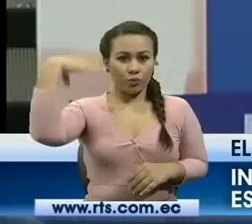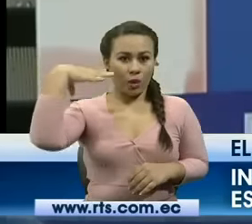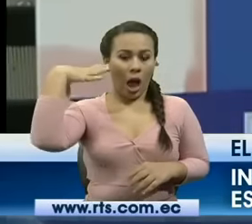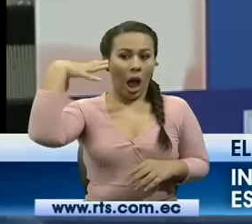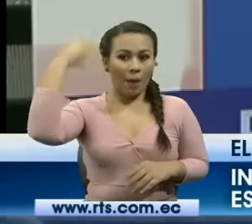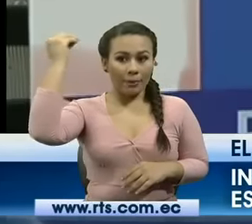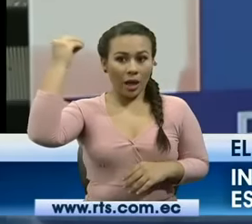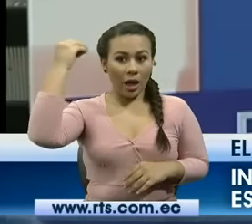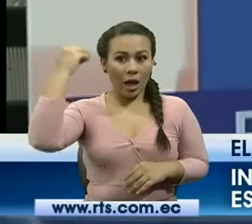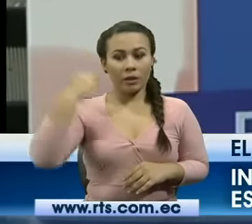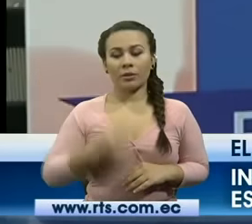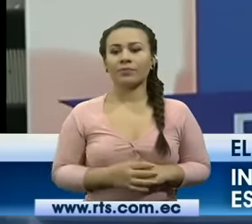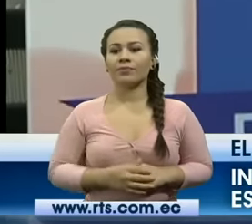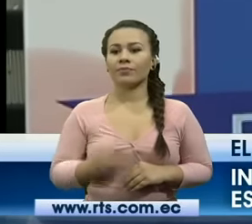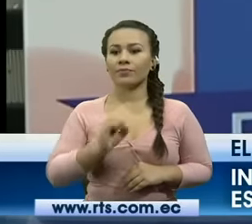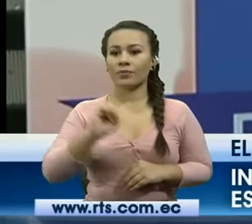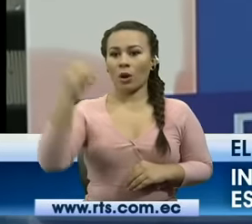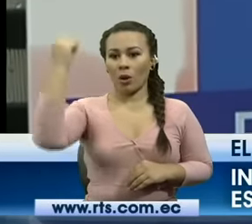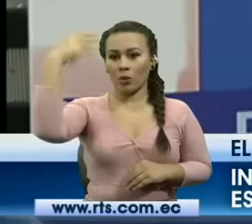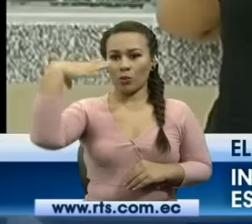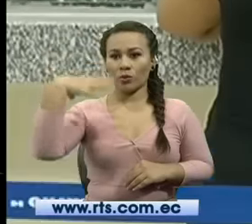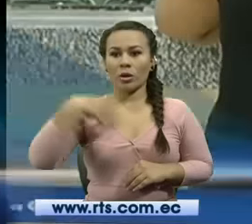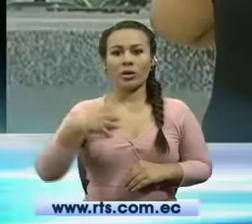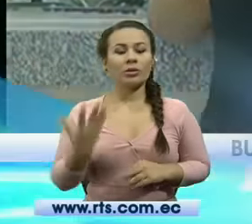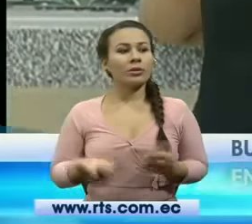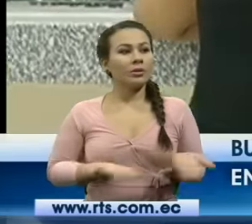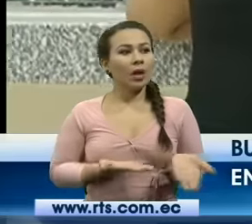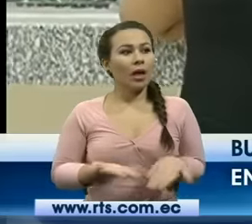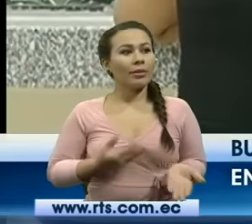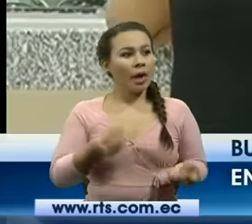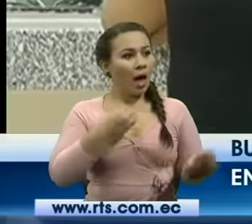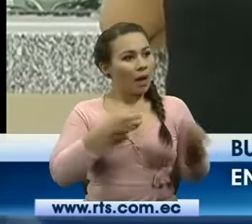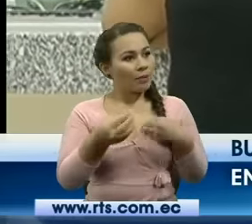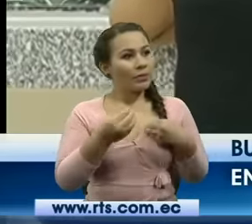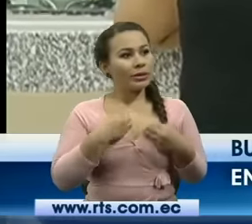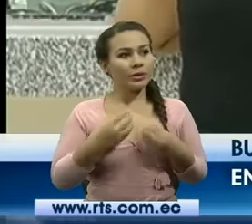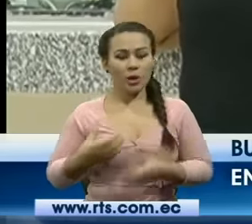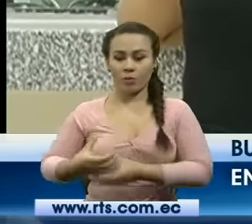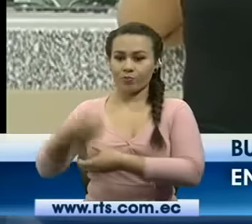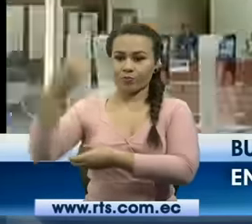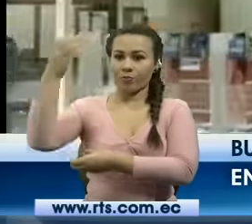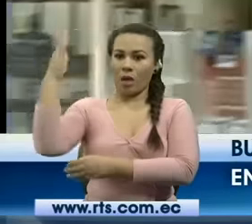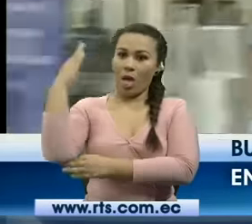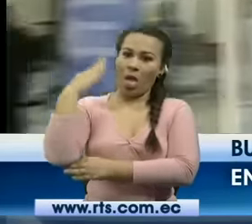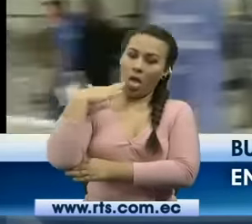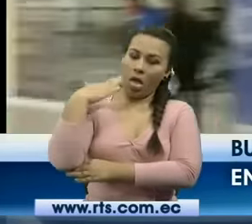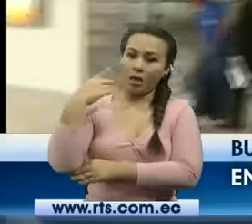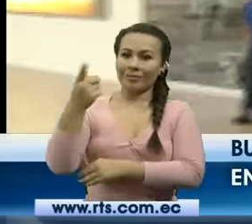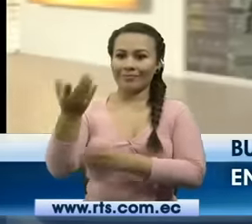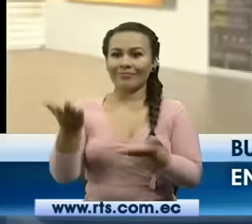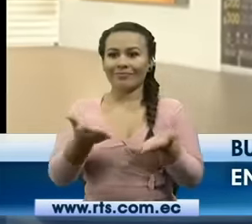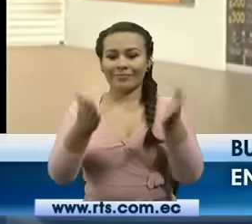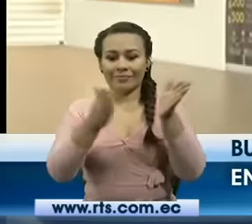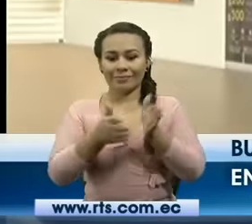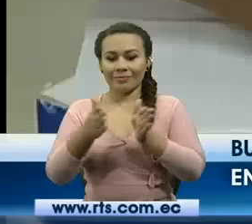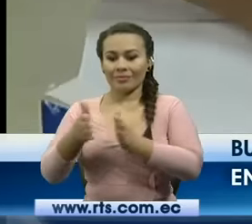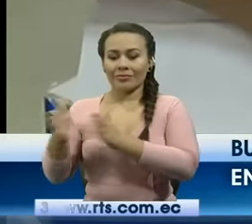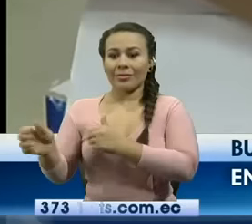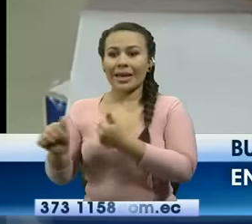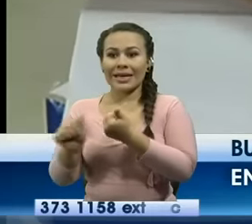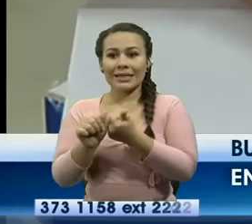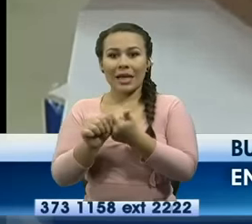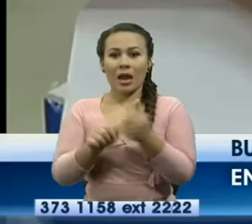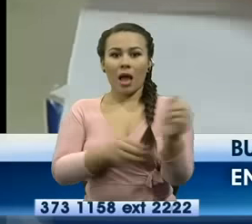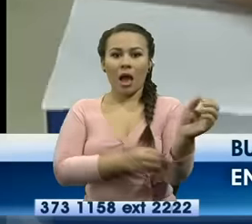apagada permanentemente una luminaria que permanece prendida permanentemente un poste inclinado los cubículos estarán ubicados en cada